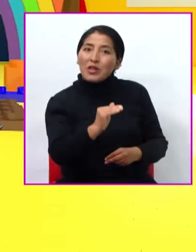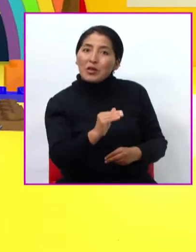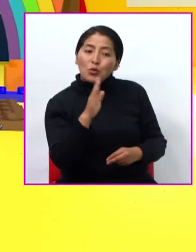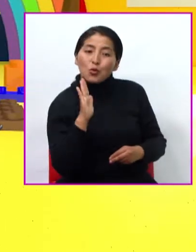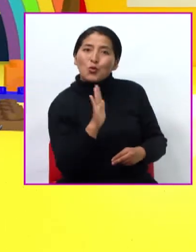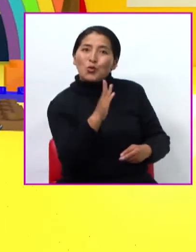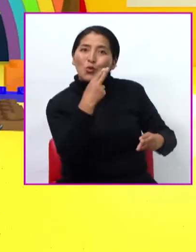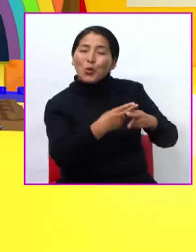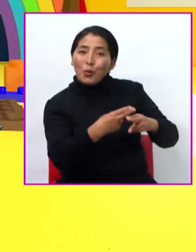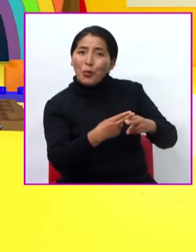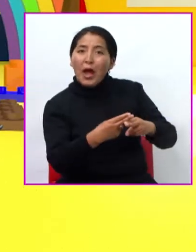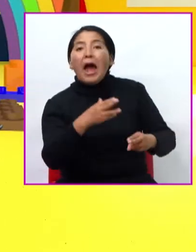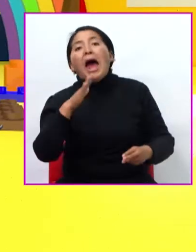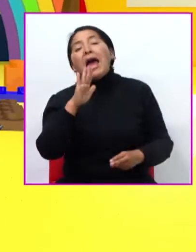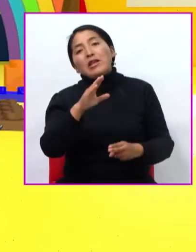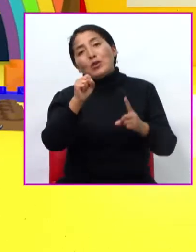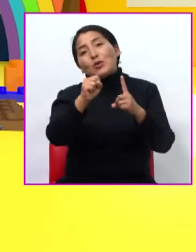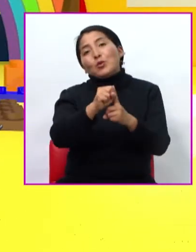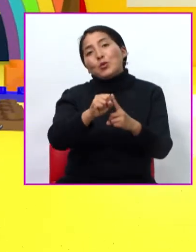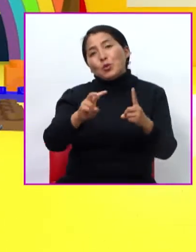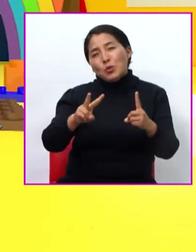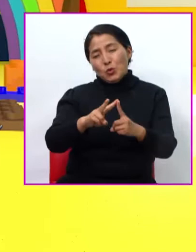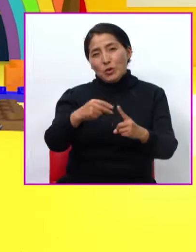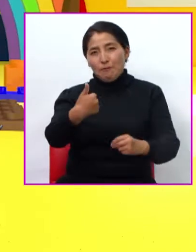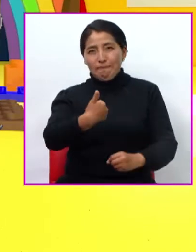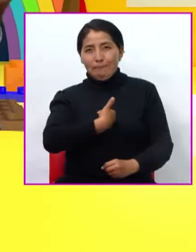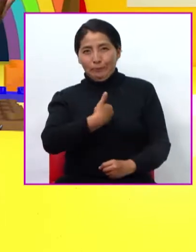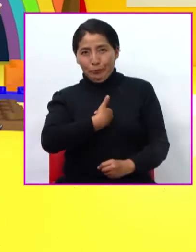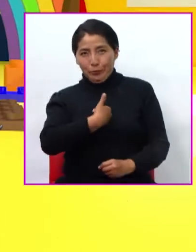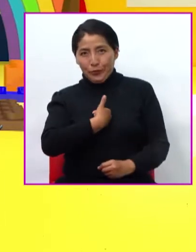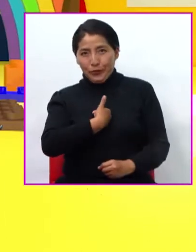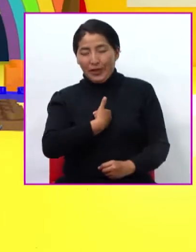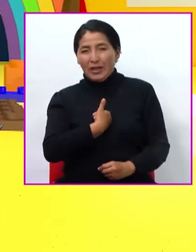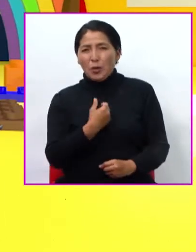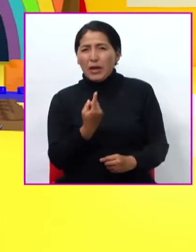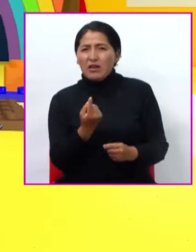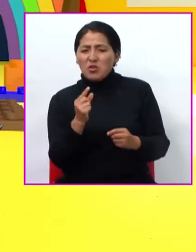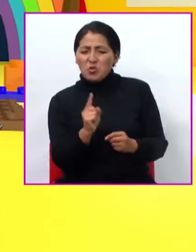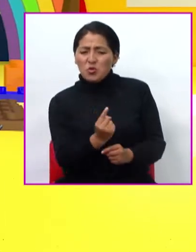un nombre propio que lo distingue de los demás.